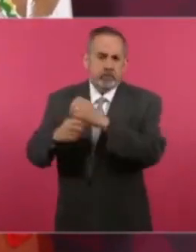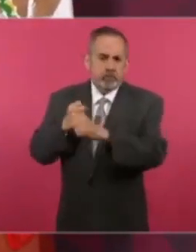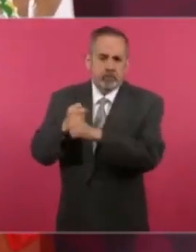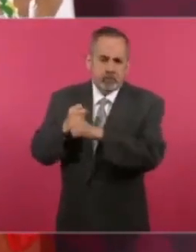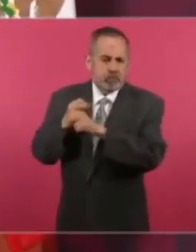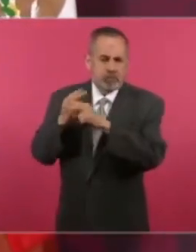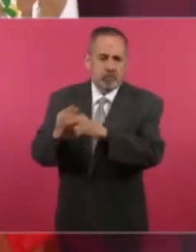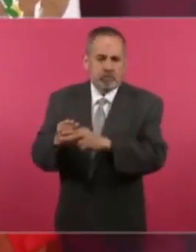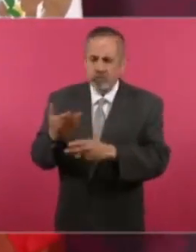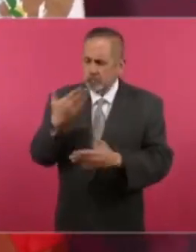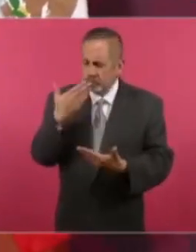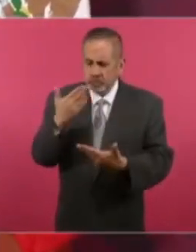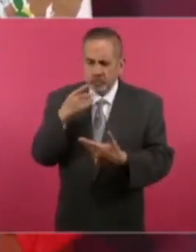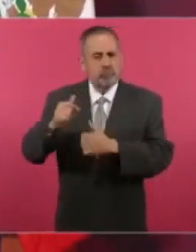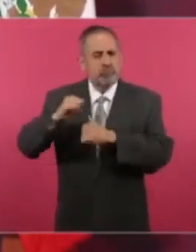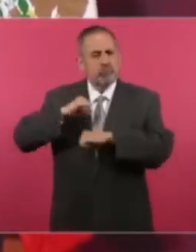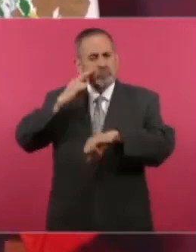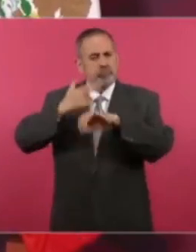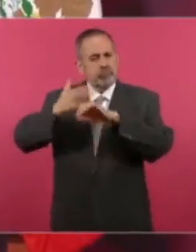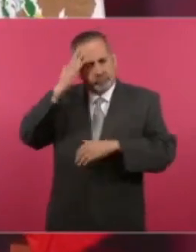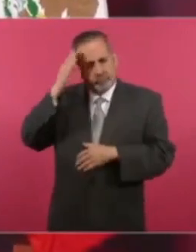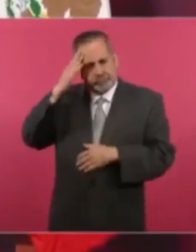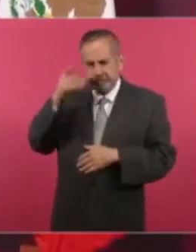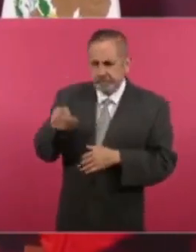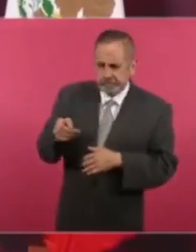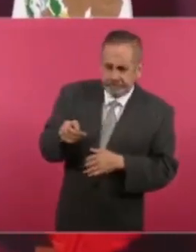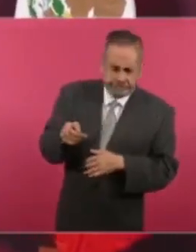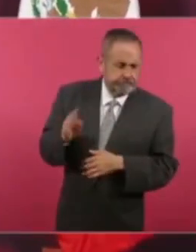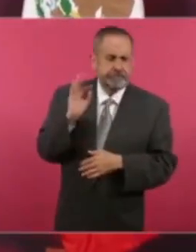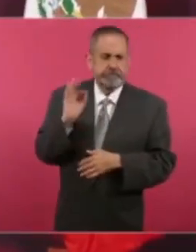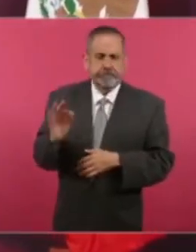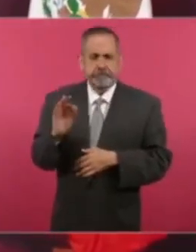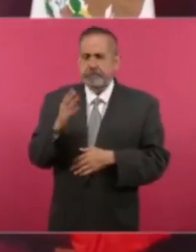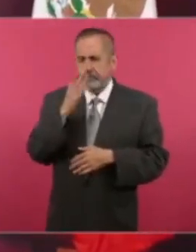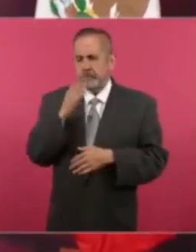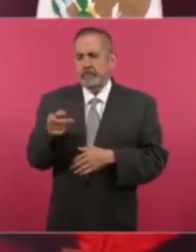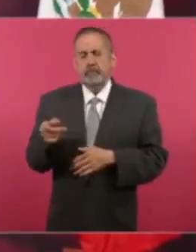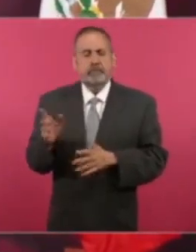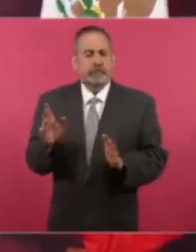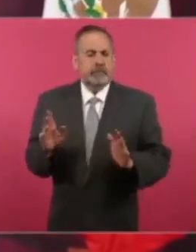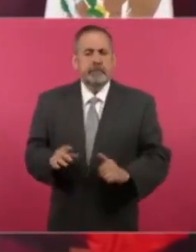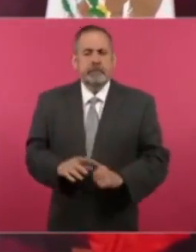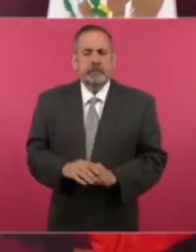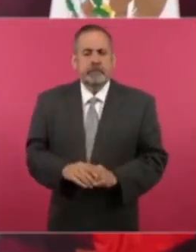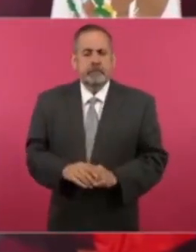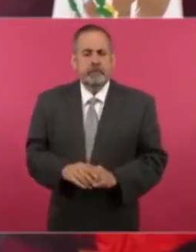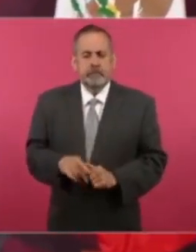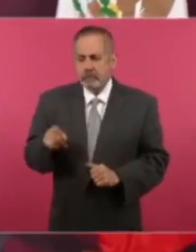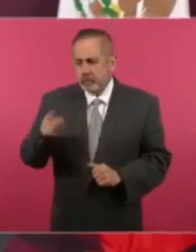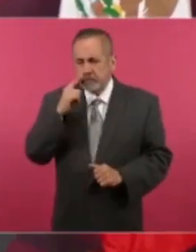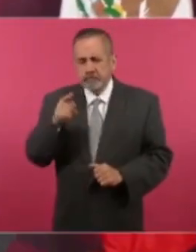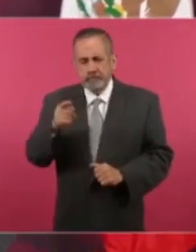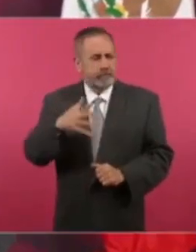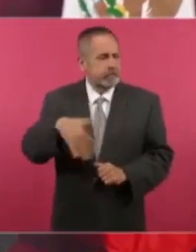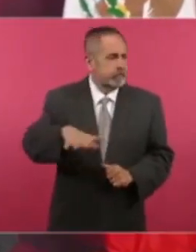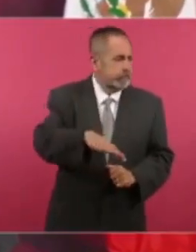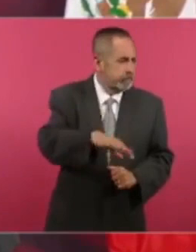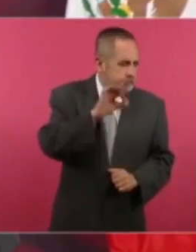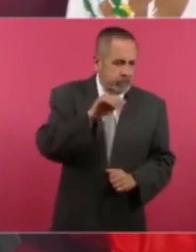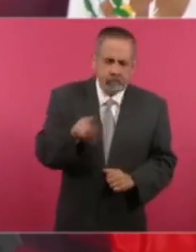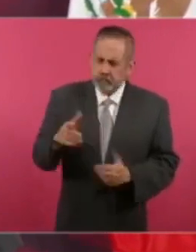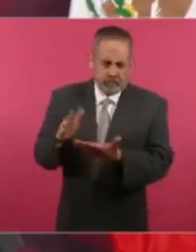estuvo a cargo de esta búsqueda de